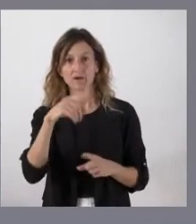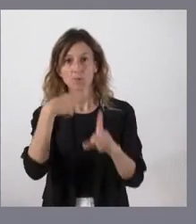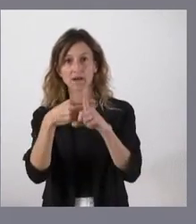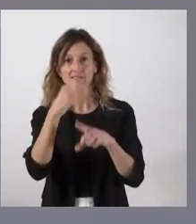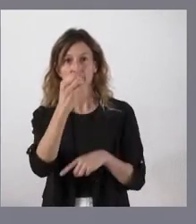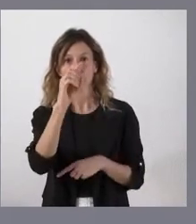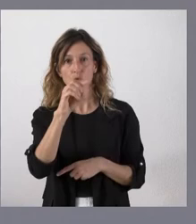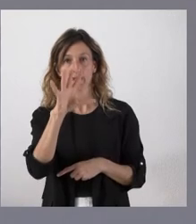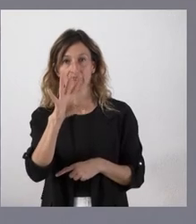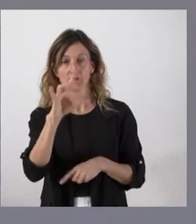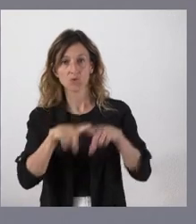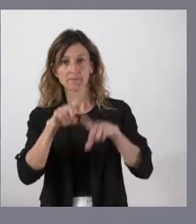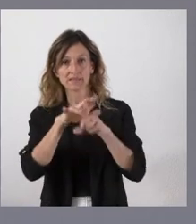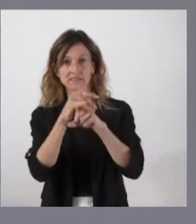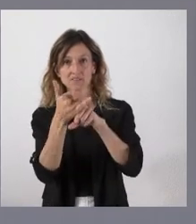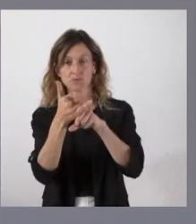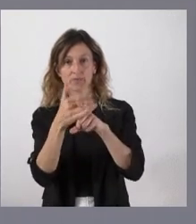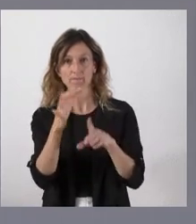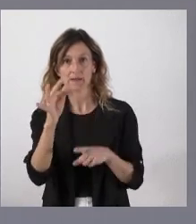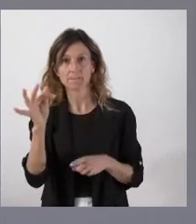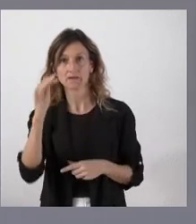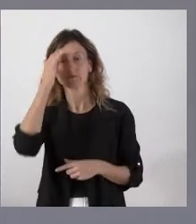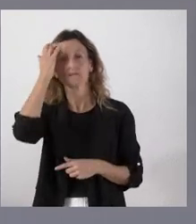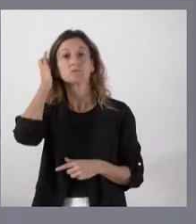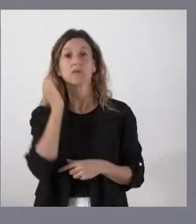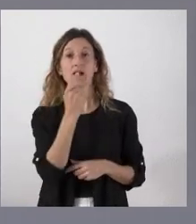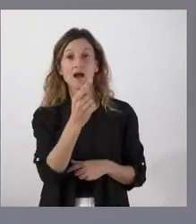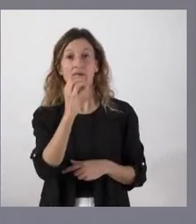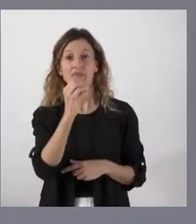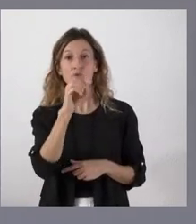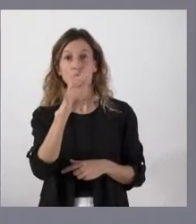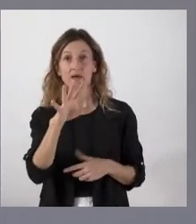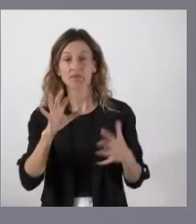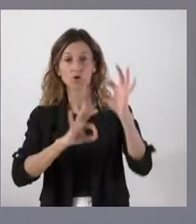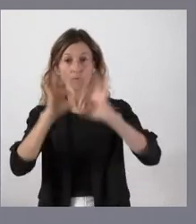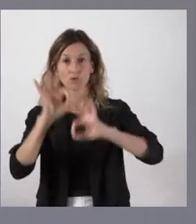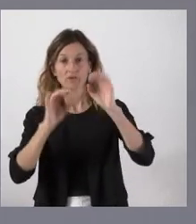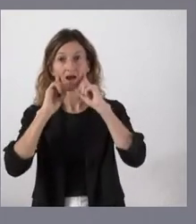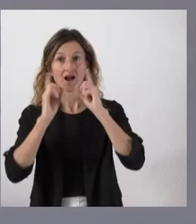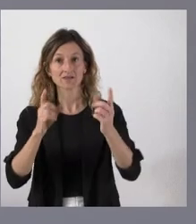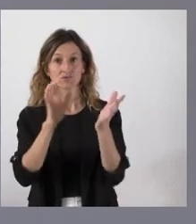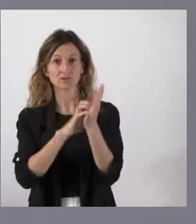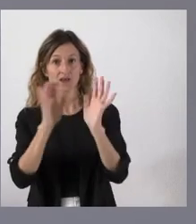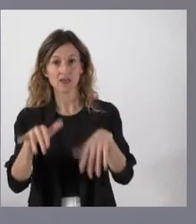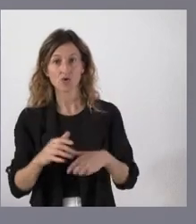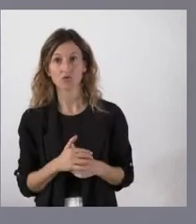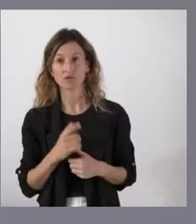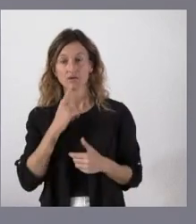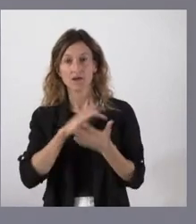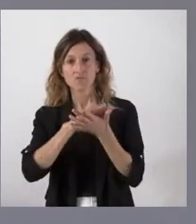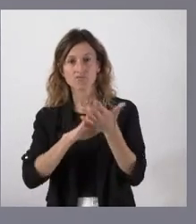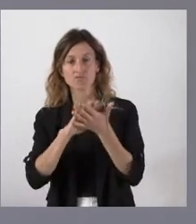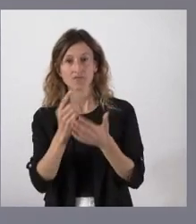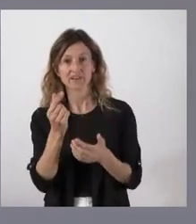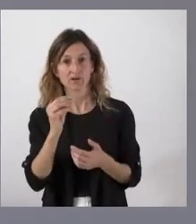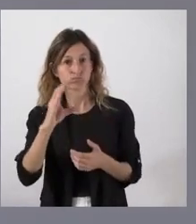% en función de una serie de circunstancias. Claro, cada uno del 0,5% en el caso de Castilla y León estamos hablando de muchísimo dinero